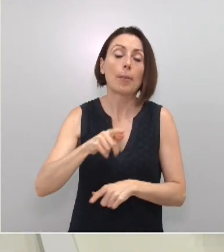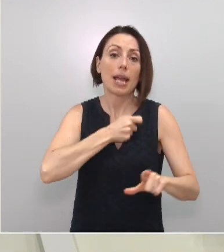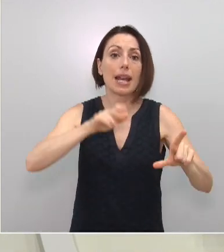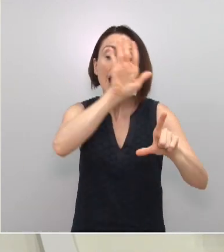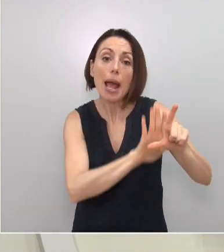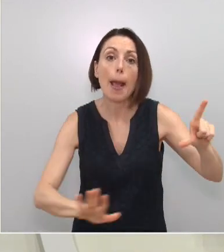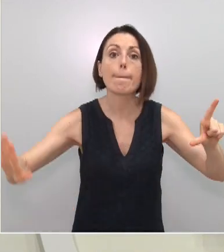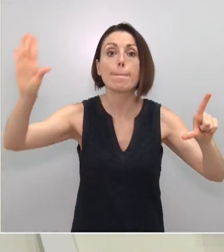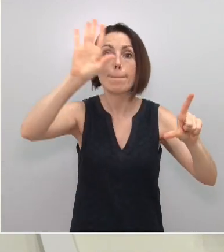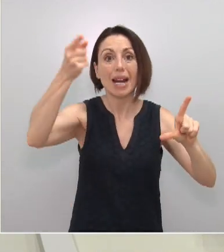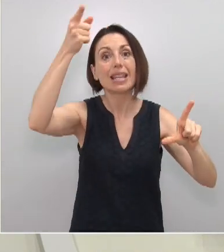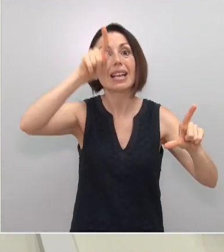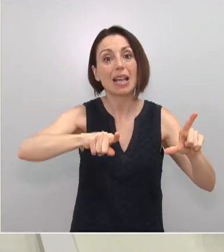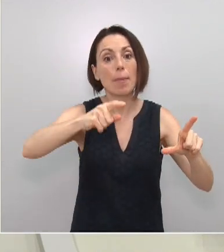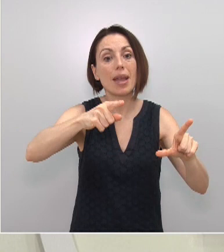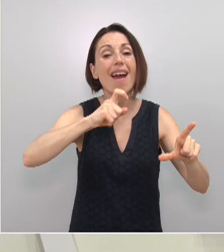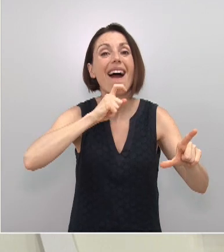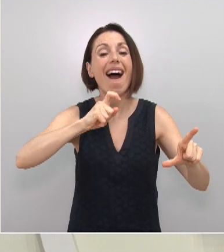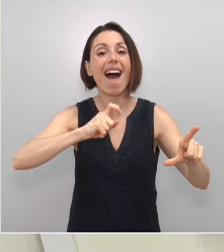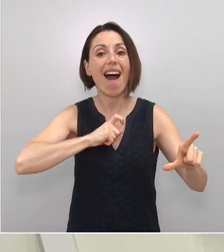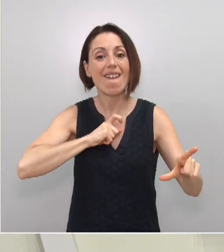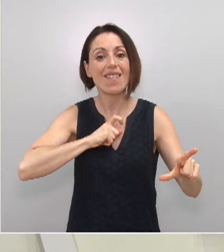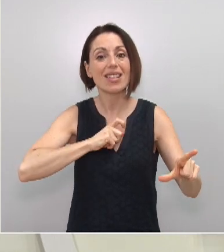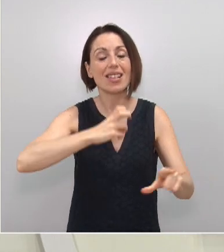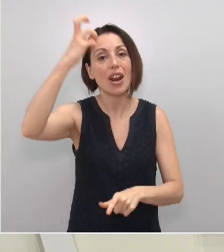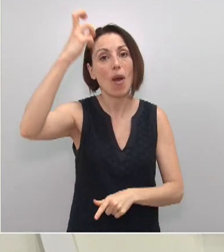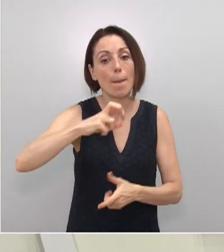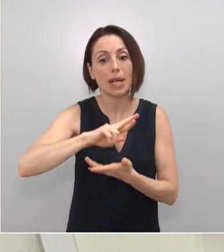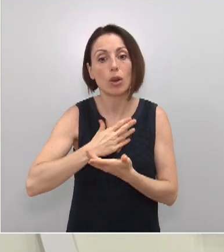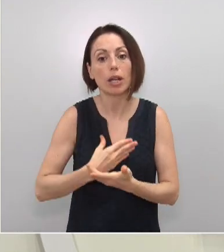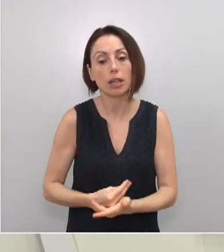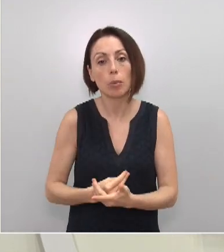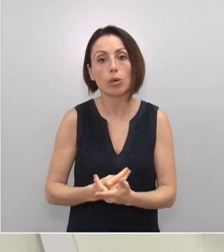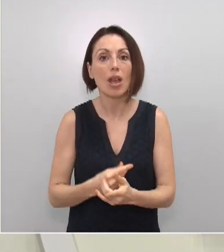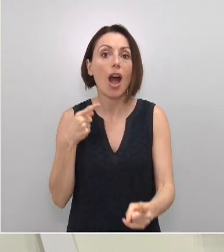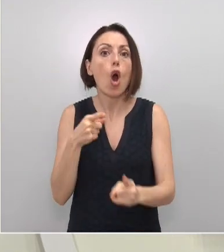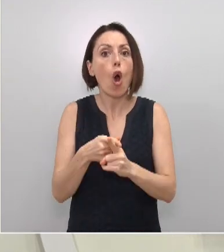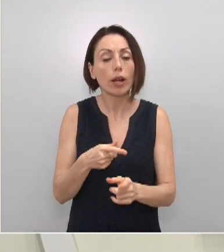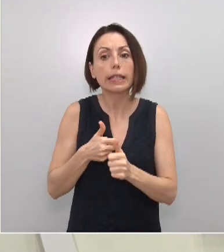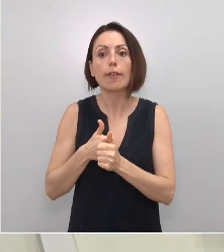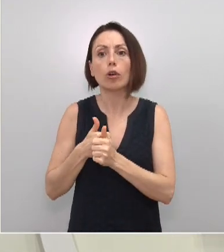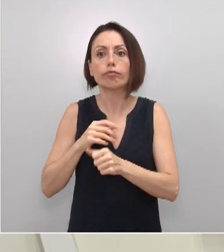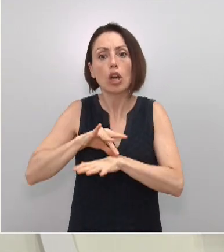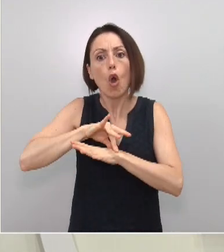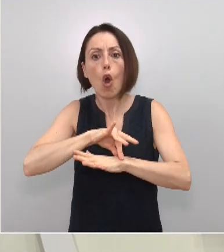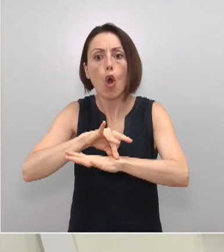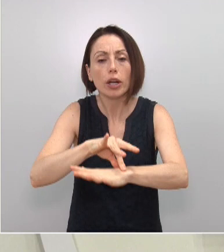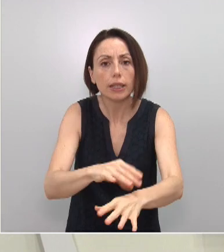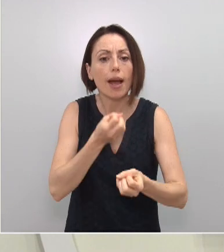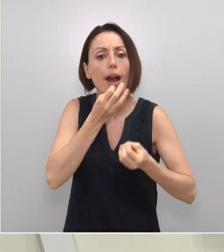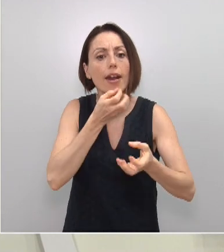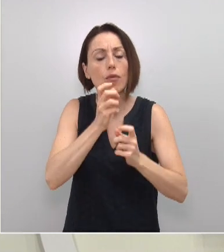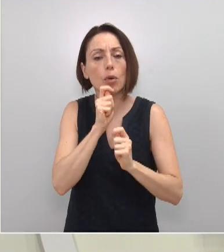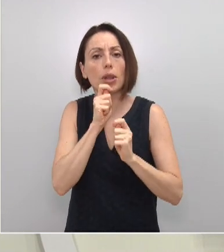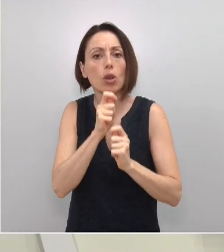deberán comunicarnos también que están aquí para que podamos orientarles y para mandarle la información precisa e imprescindible.